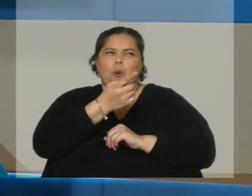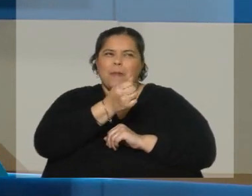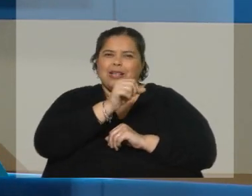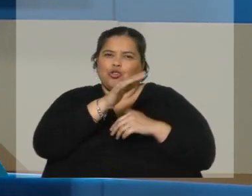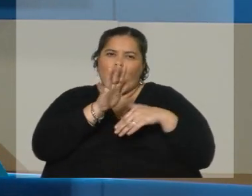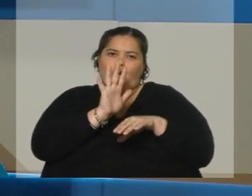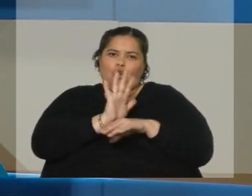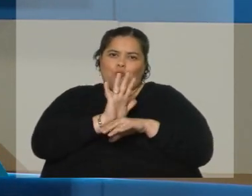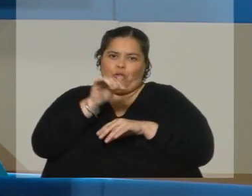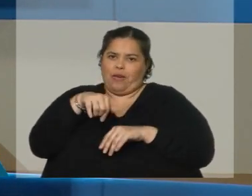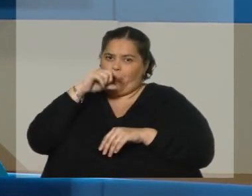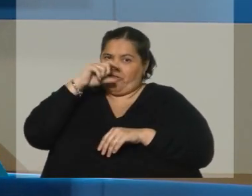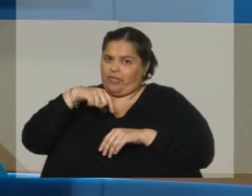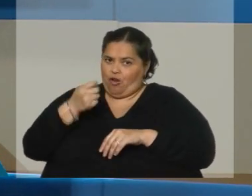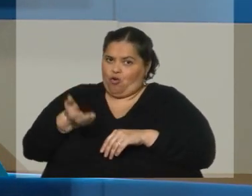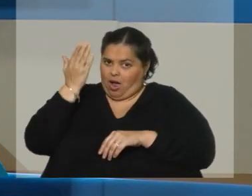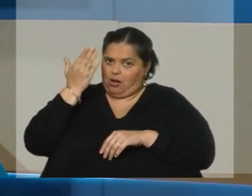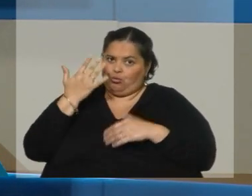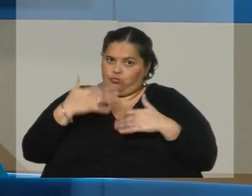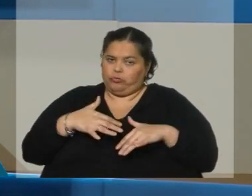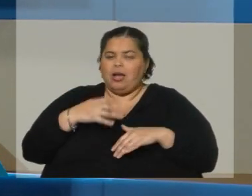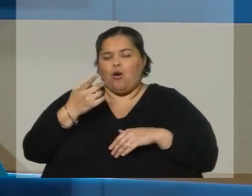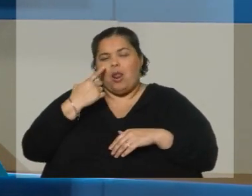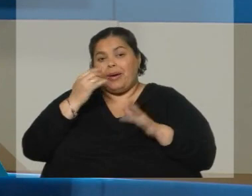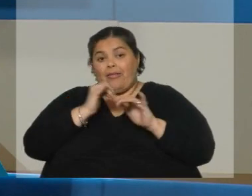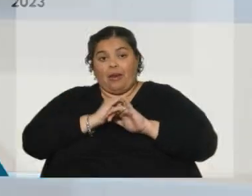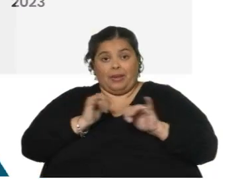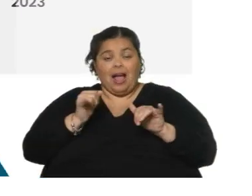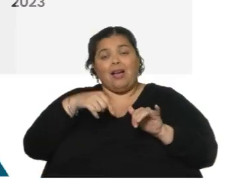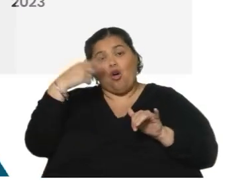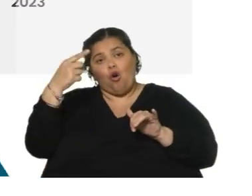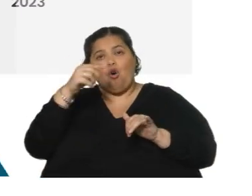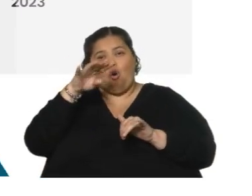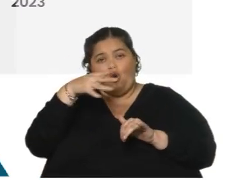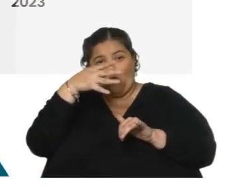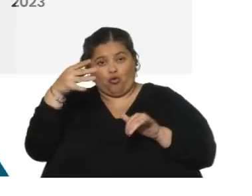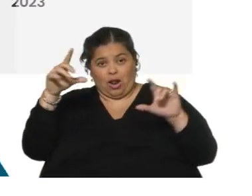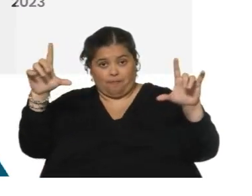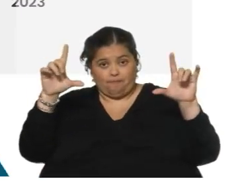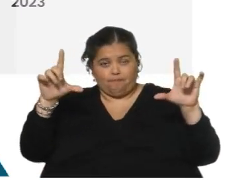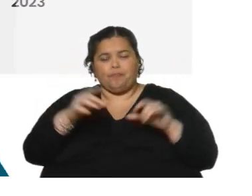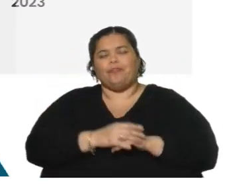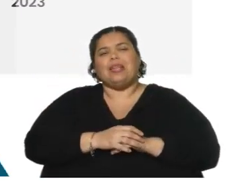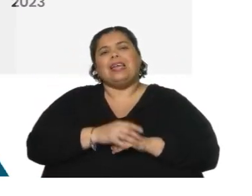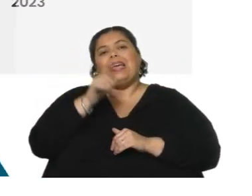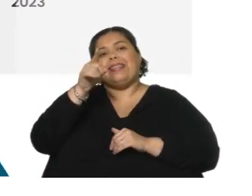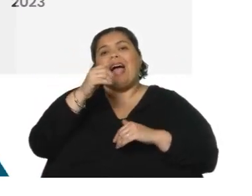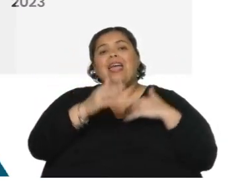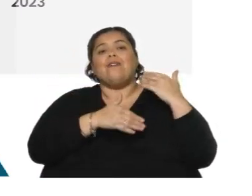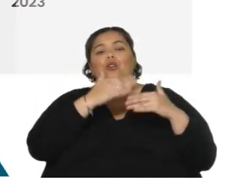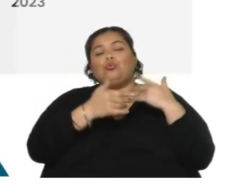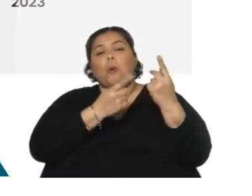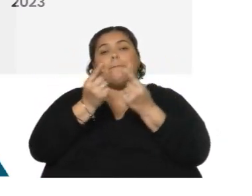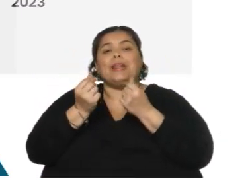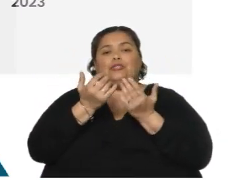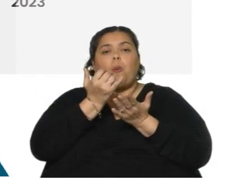montevideanos altos, sin duda. Para cerrar, vemos una placa más, si les parece, la última. Vamos a ver la evolución del precio promedio de